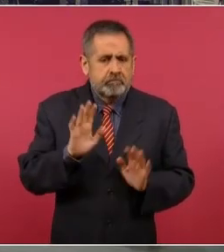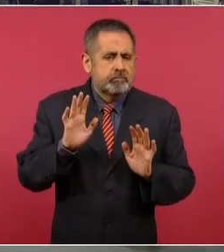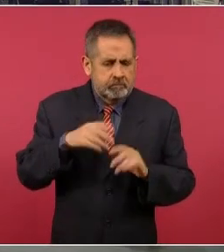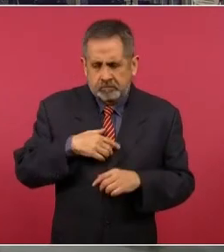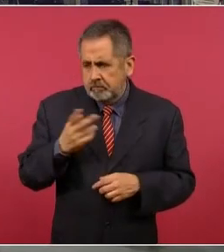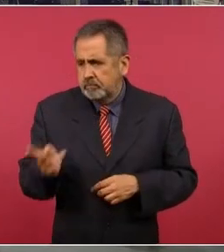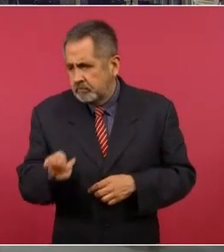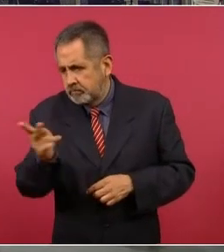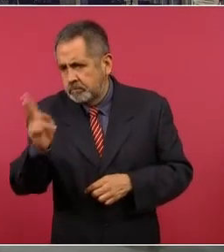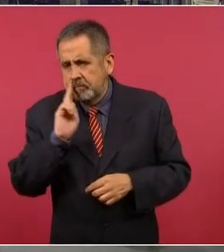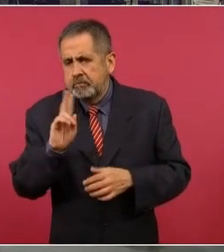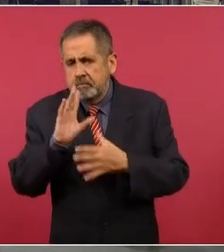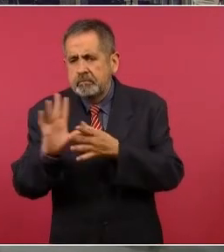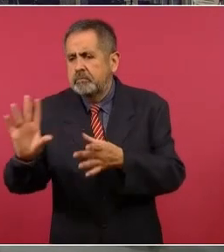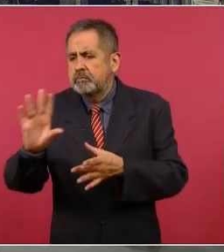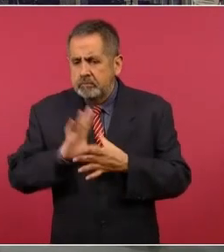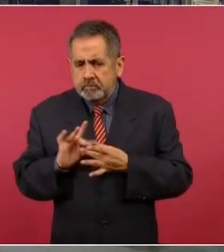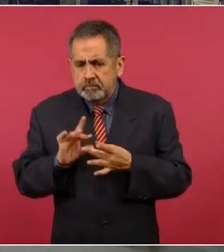voy a preguntar.